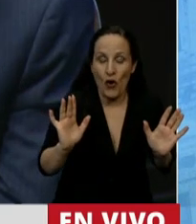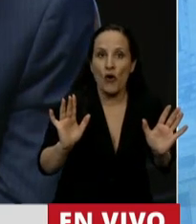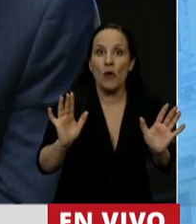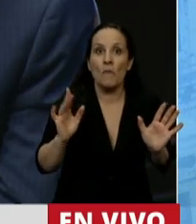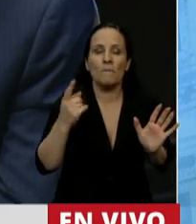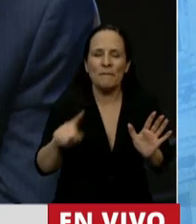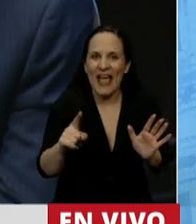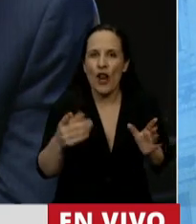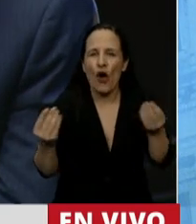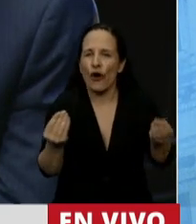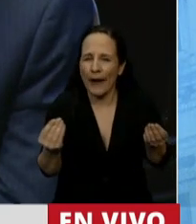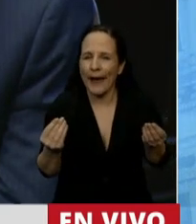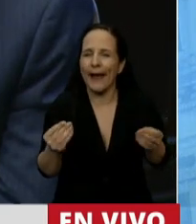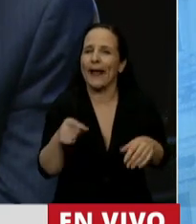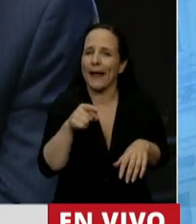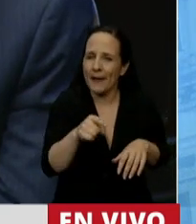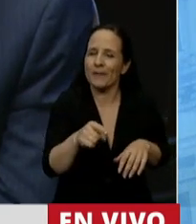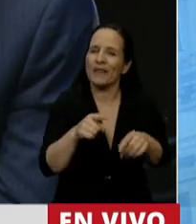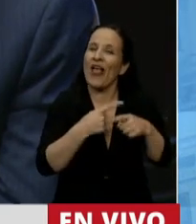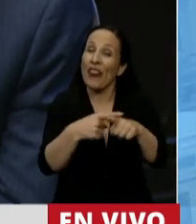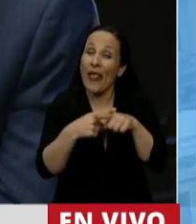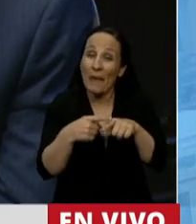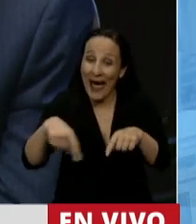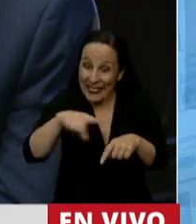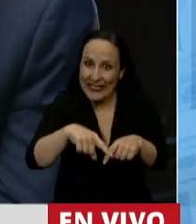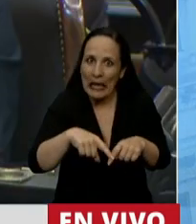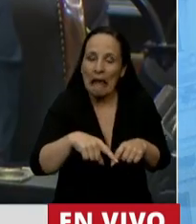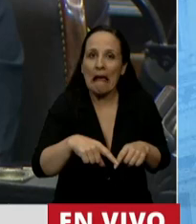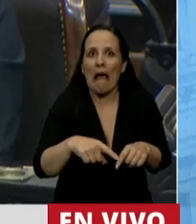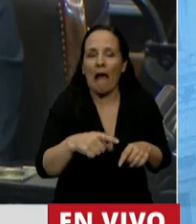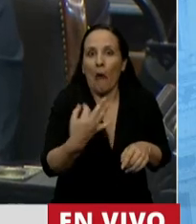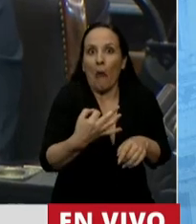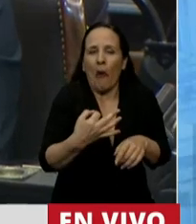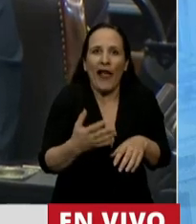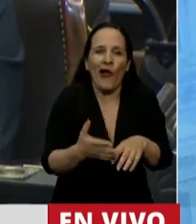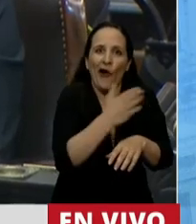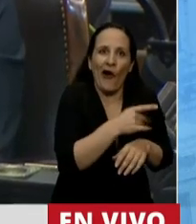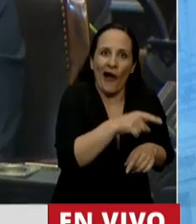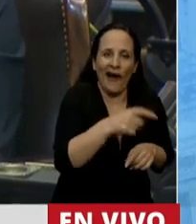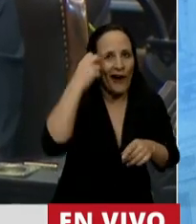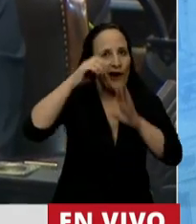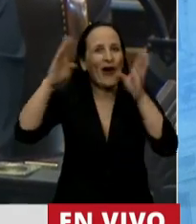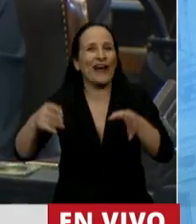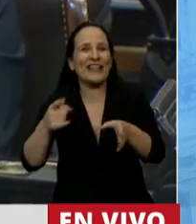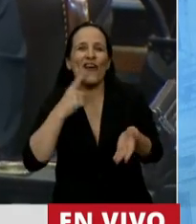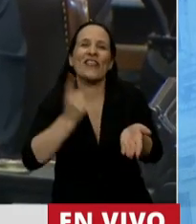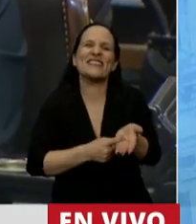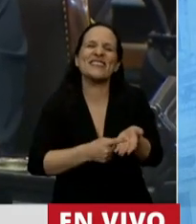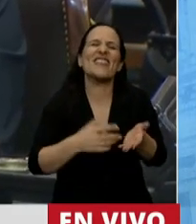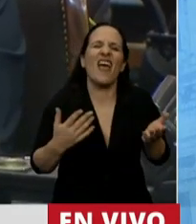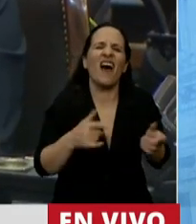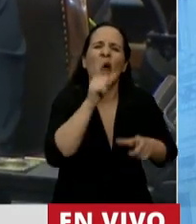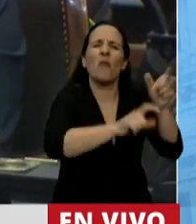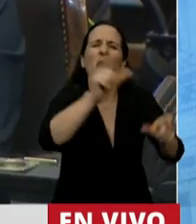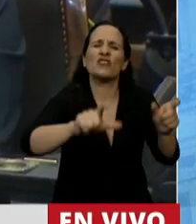que muy productivo al debate hubiere sido que sometiéramos desde el Congreso de la Nación a que cada